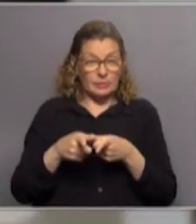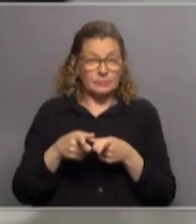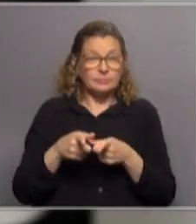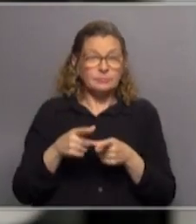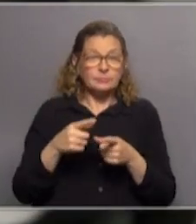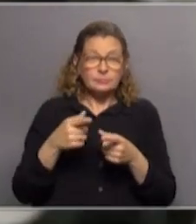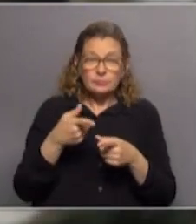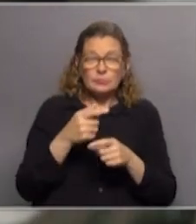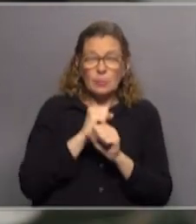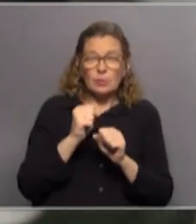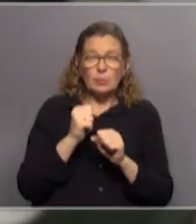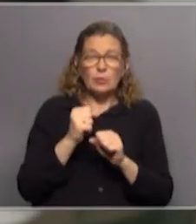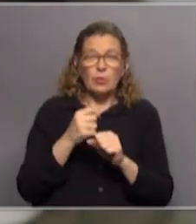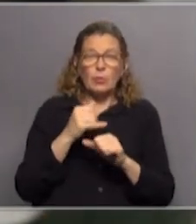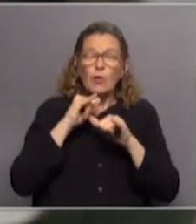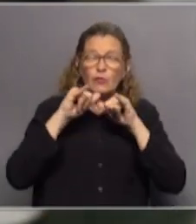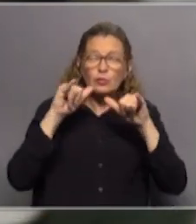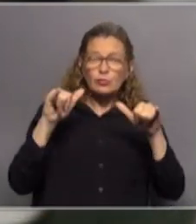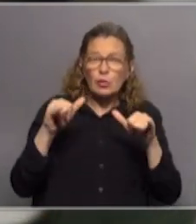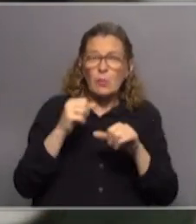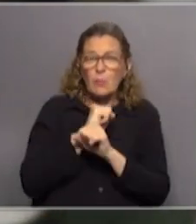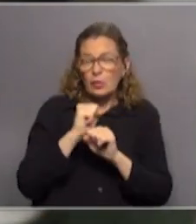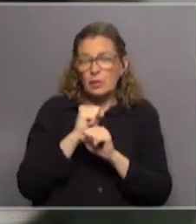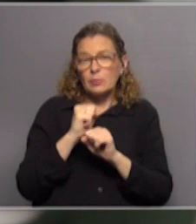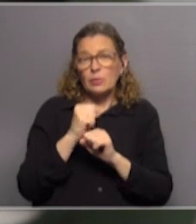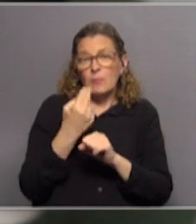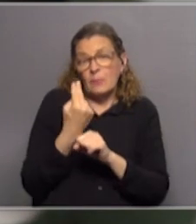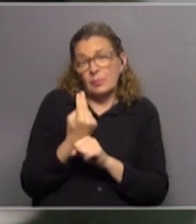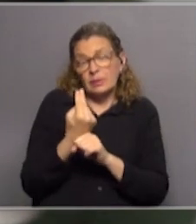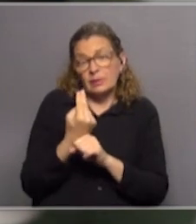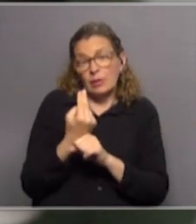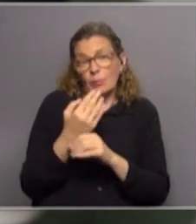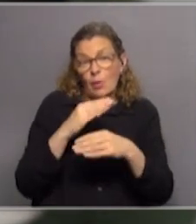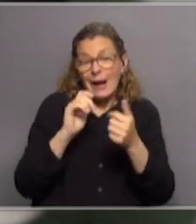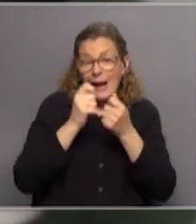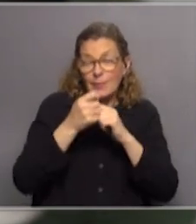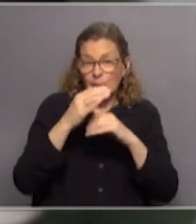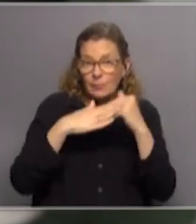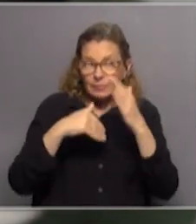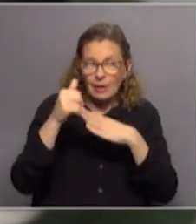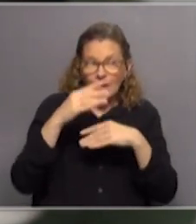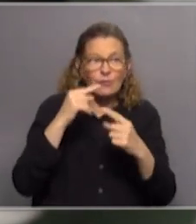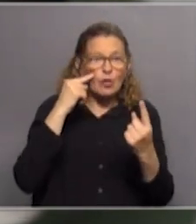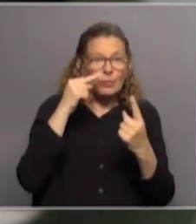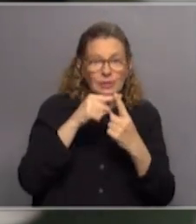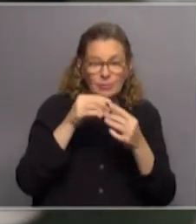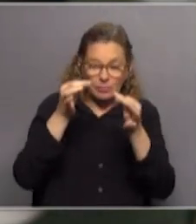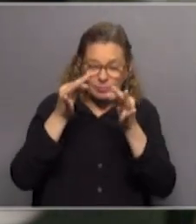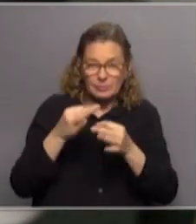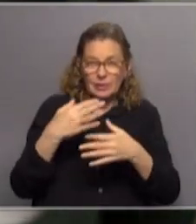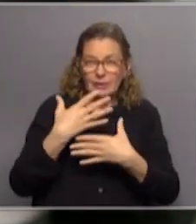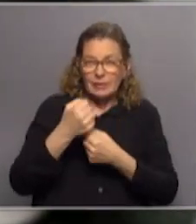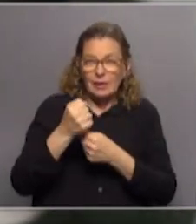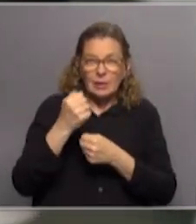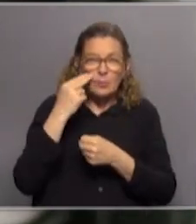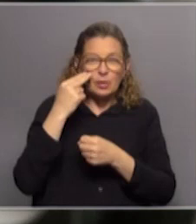estamos dispuestos a dar cualquier tipo de discusión que sea pertinente, que permita hacer una reestructura real basada en objetivos asistenciales, que saque de